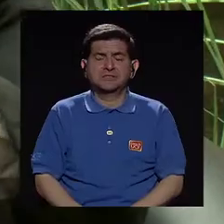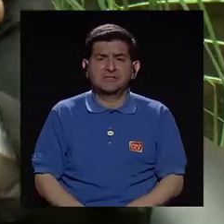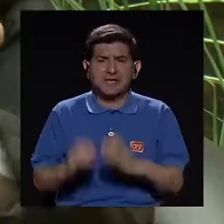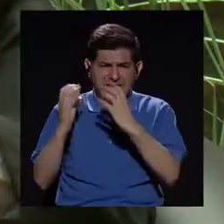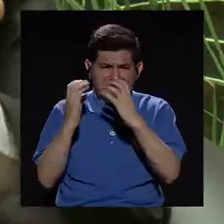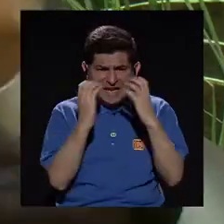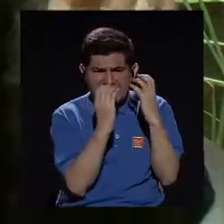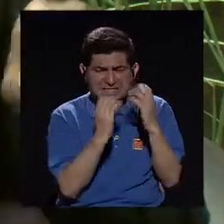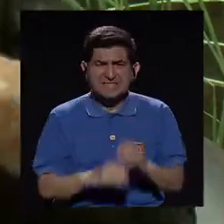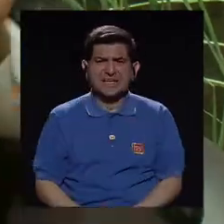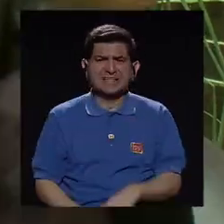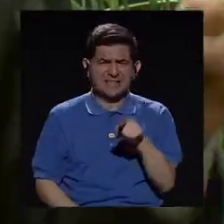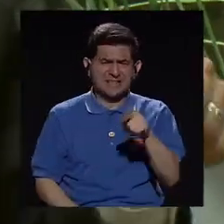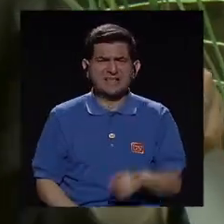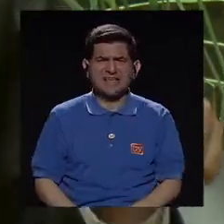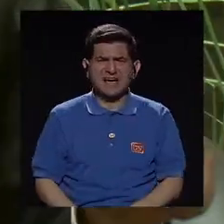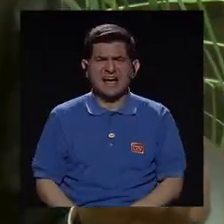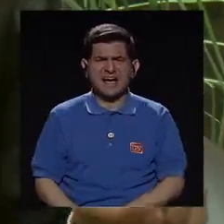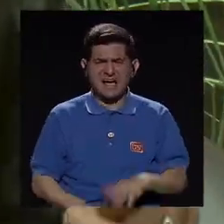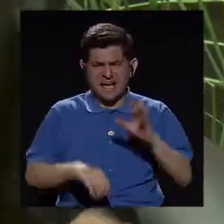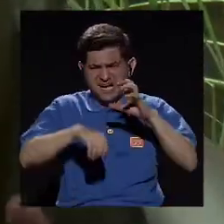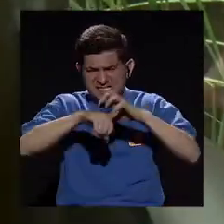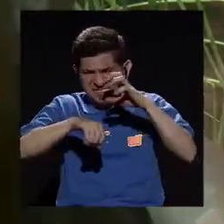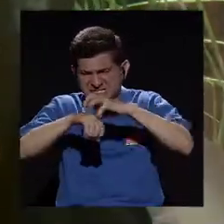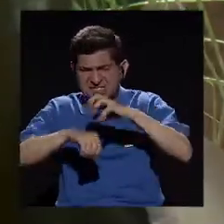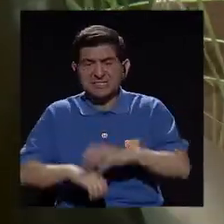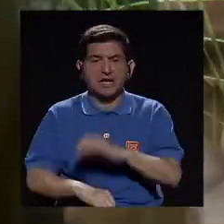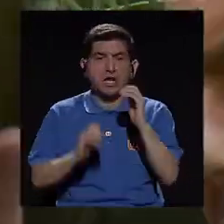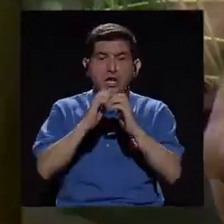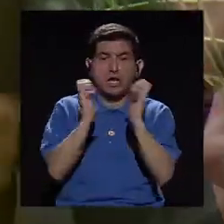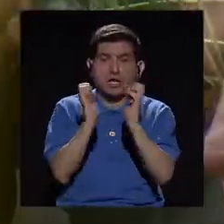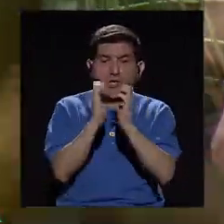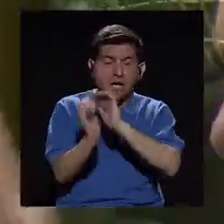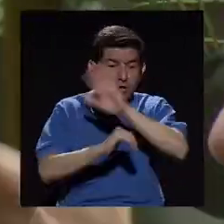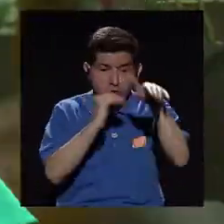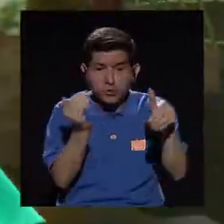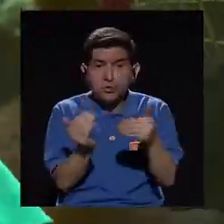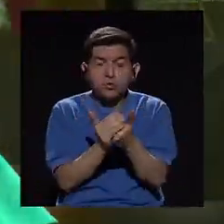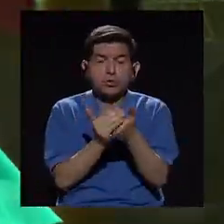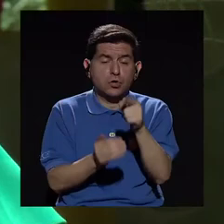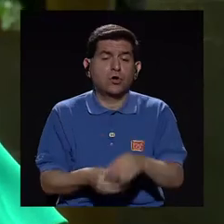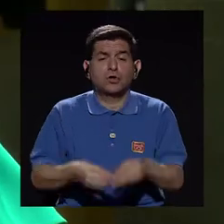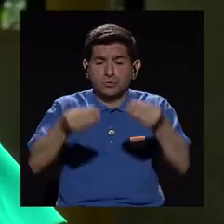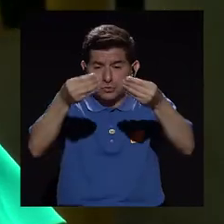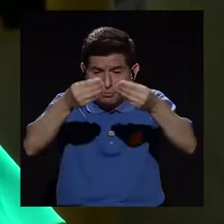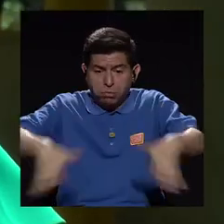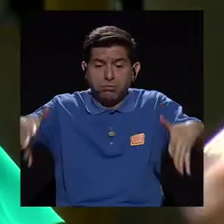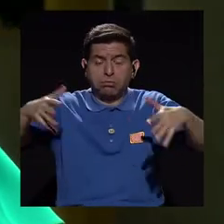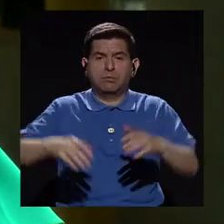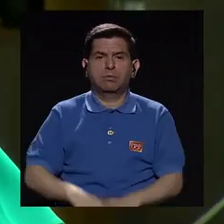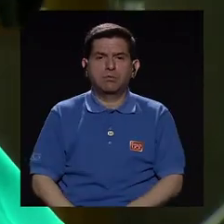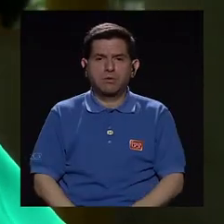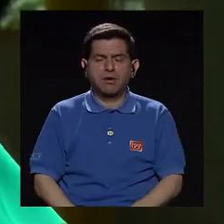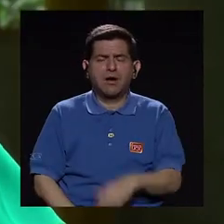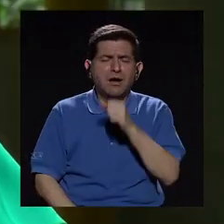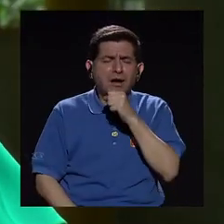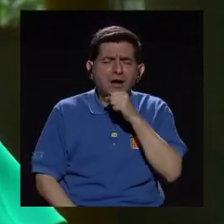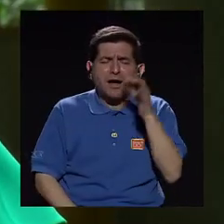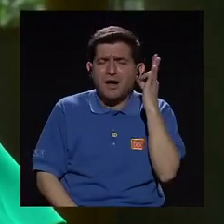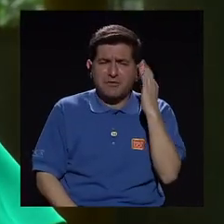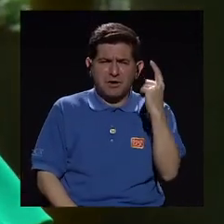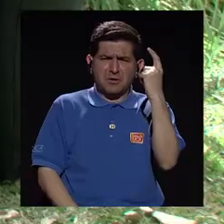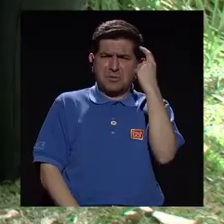las sandías crac, crac, crac, mordidas y los chayotes pof, pof, pof, pof en el suelo. La viejecita